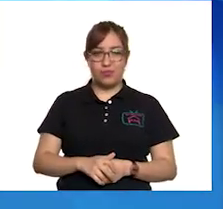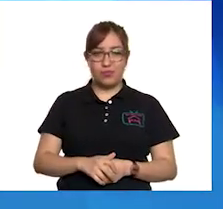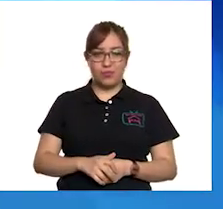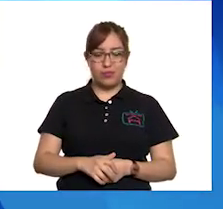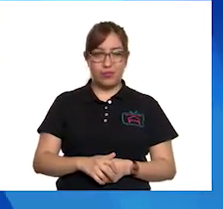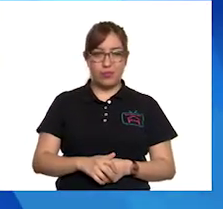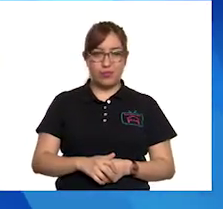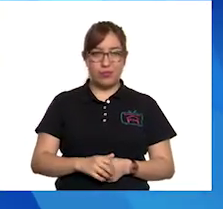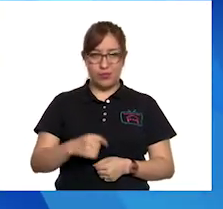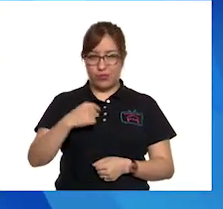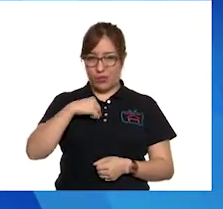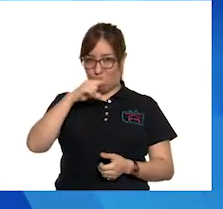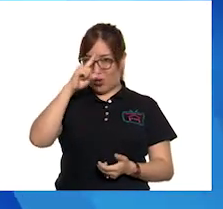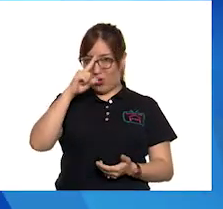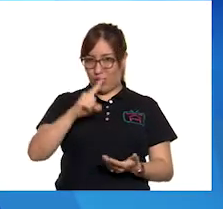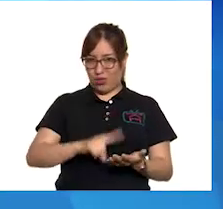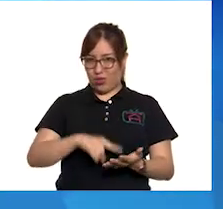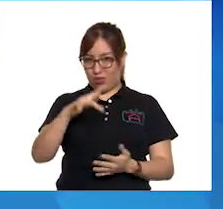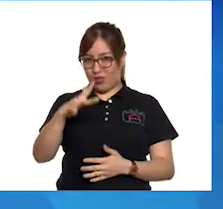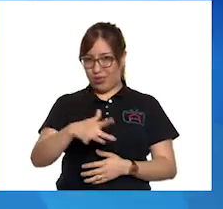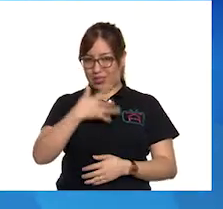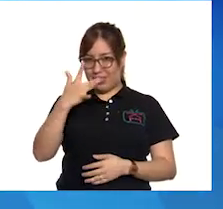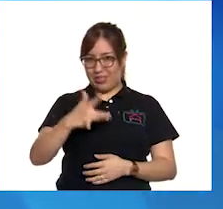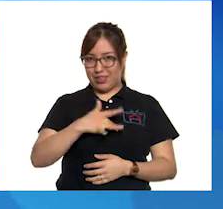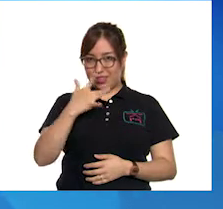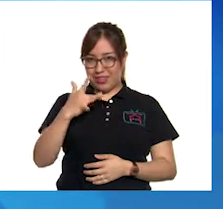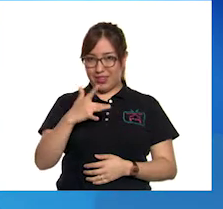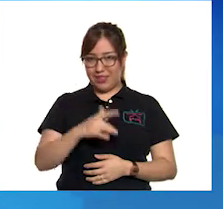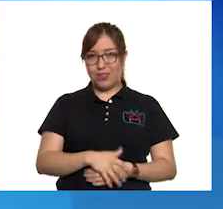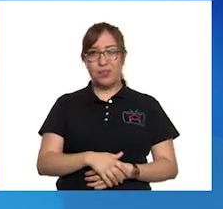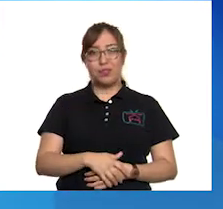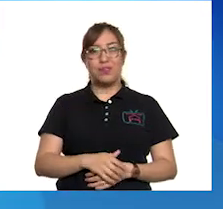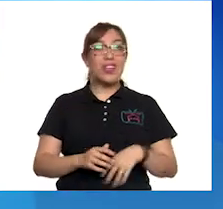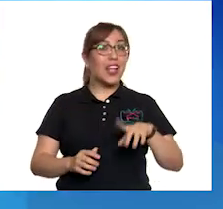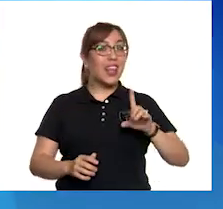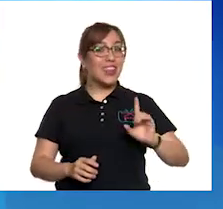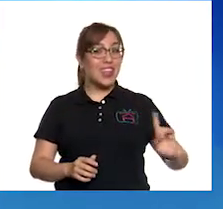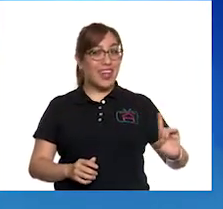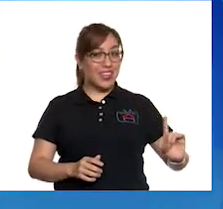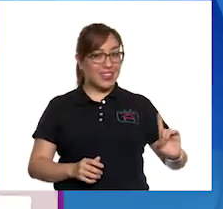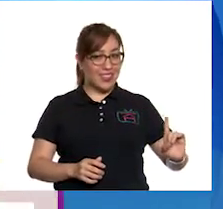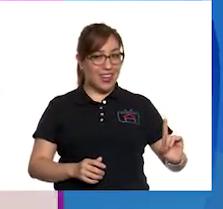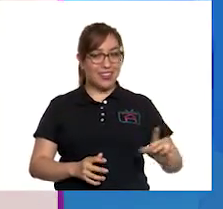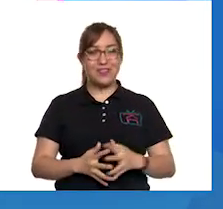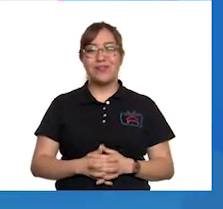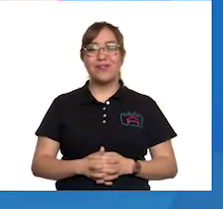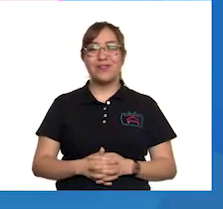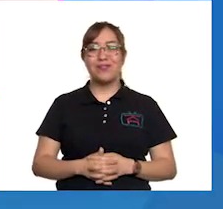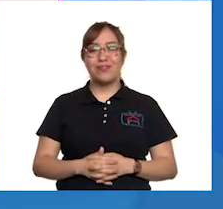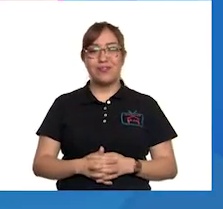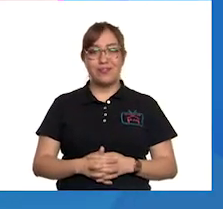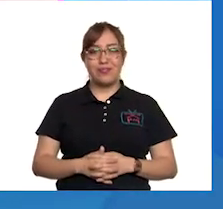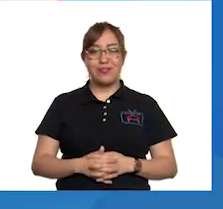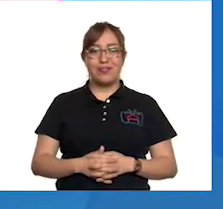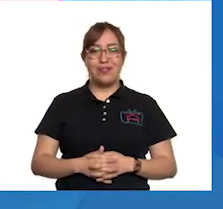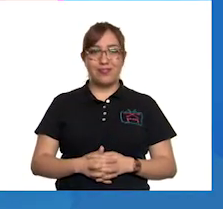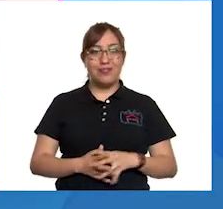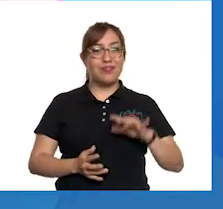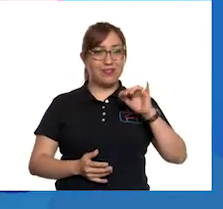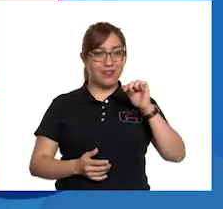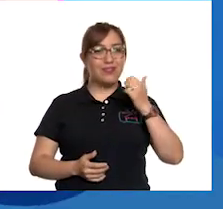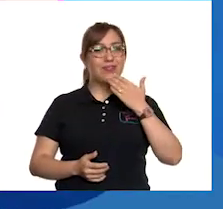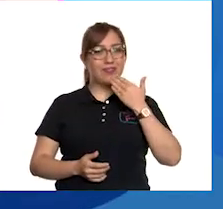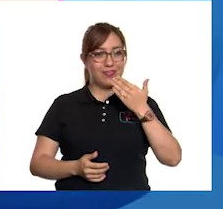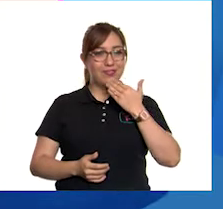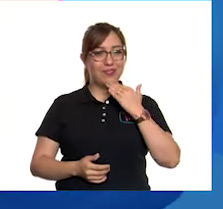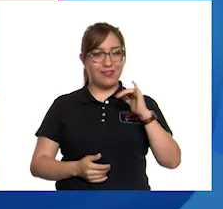creo que va en la parte inferior derecha. Ahí, en la esquinita. ¡Oh, sí! Muy bien. Mira, embonó